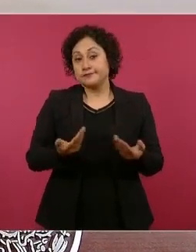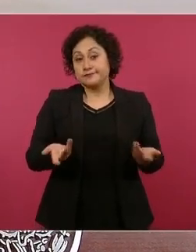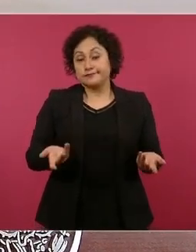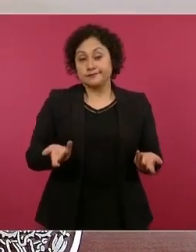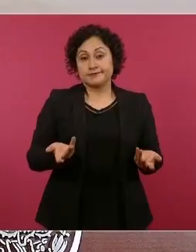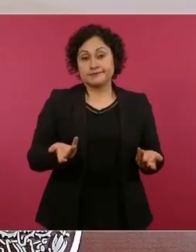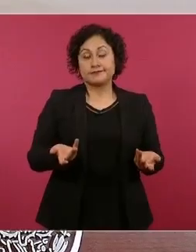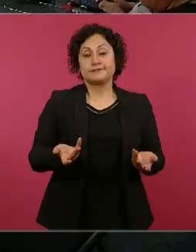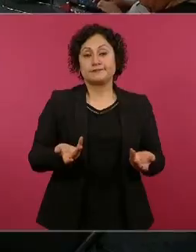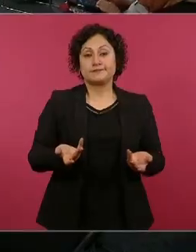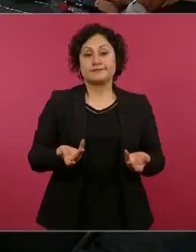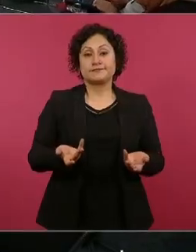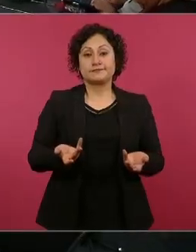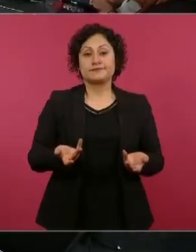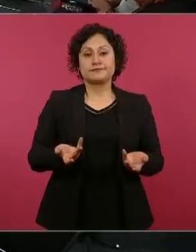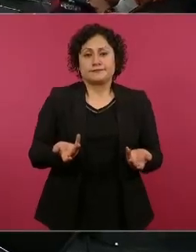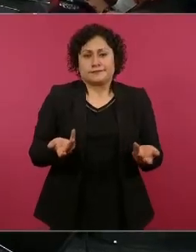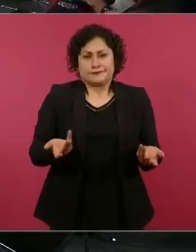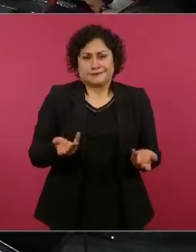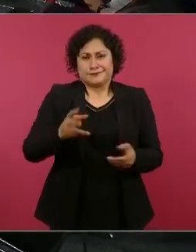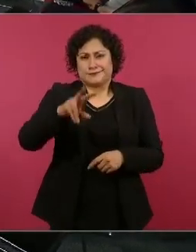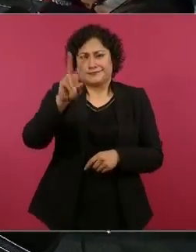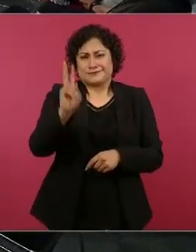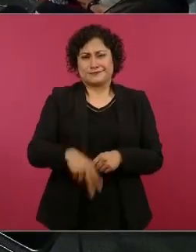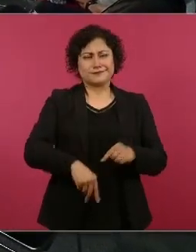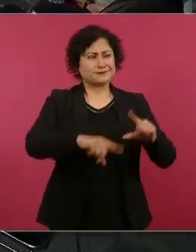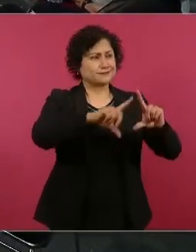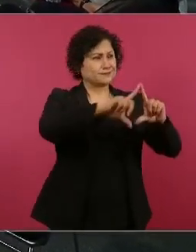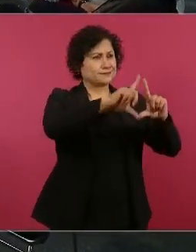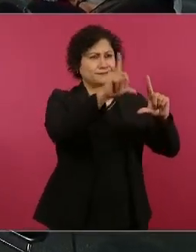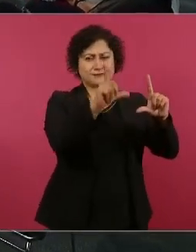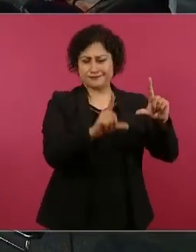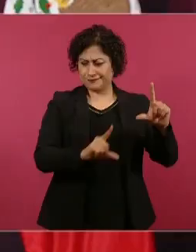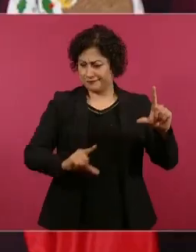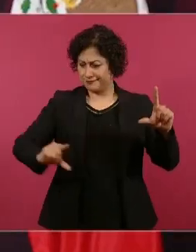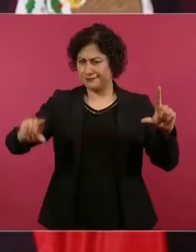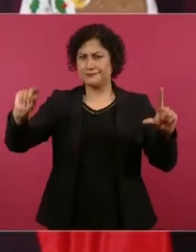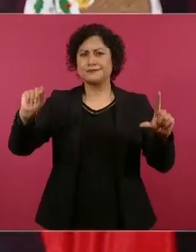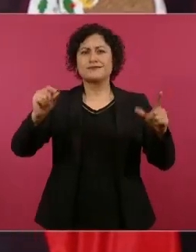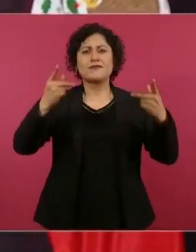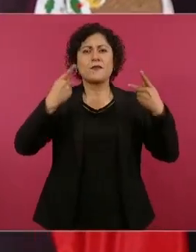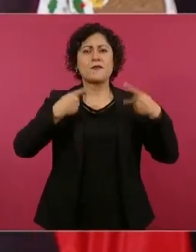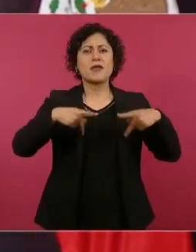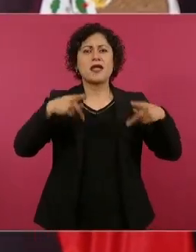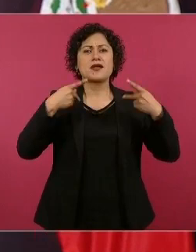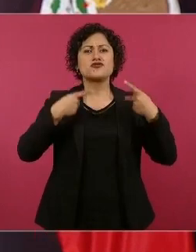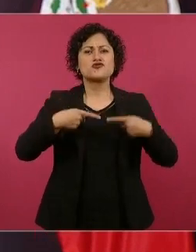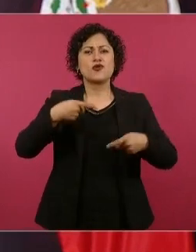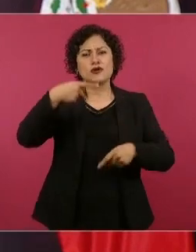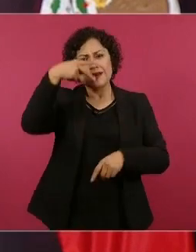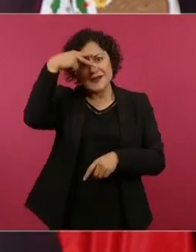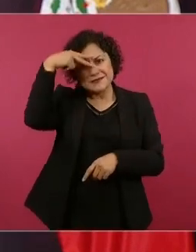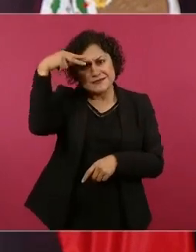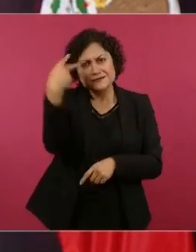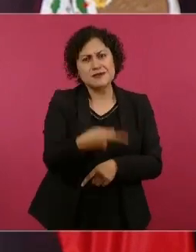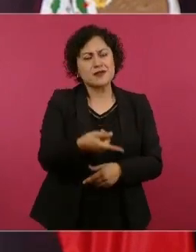Entonces, el pueblo de México no olvida su historia,